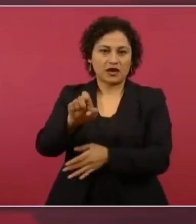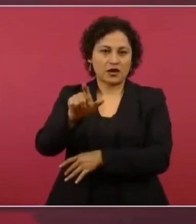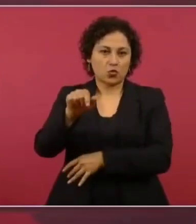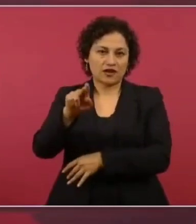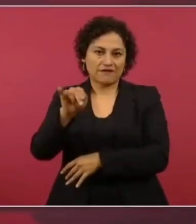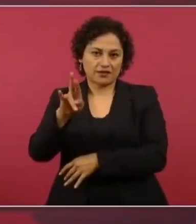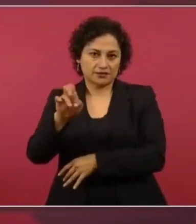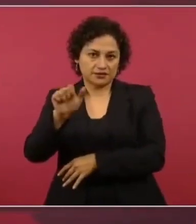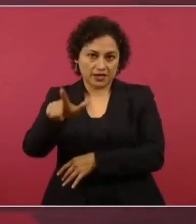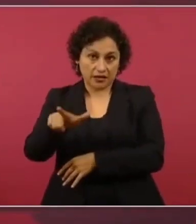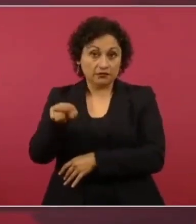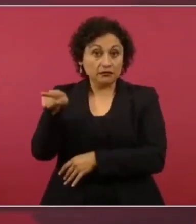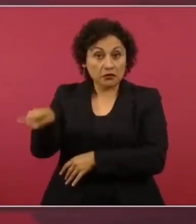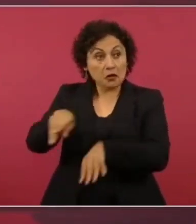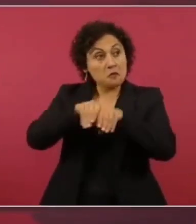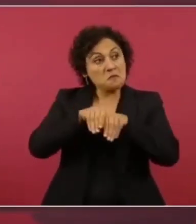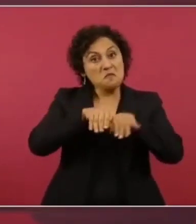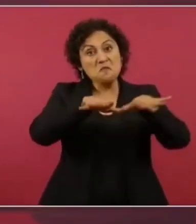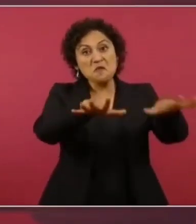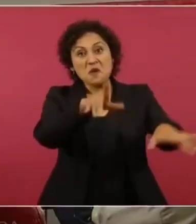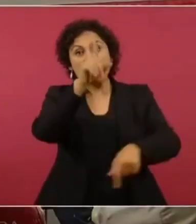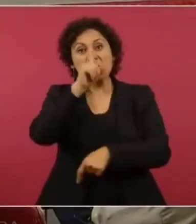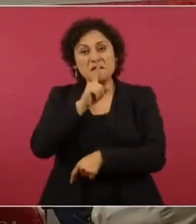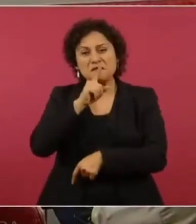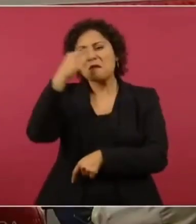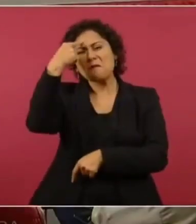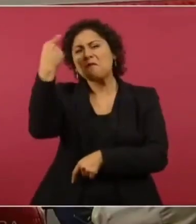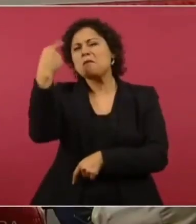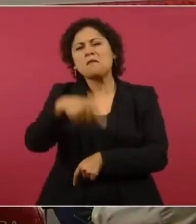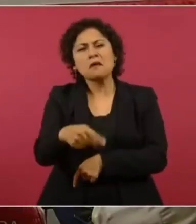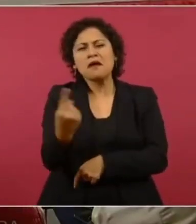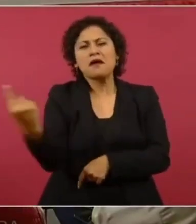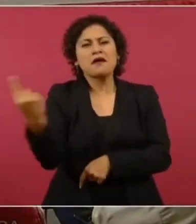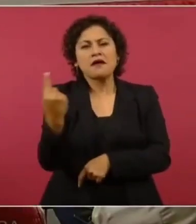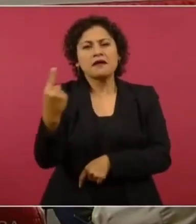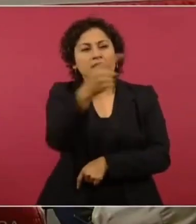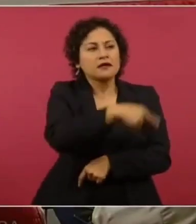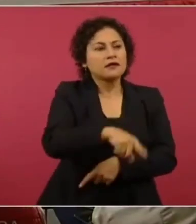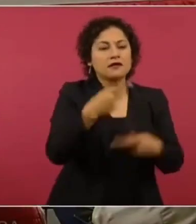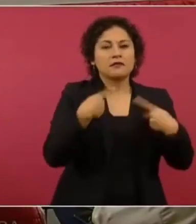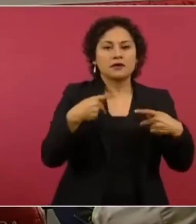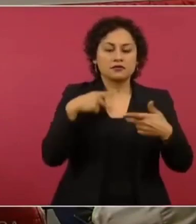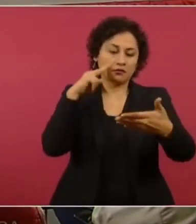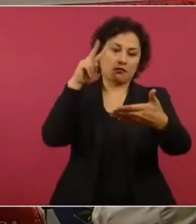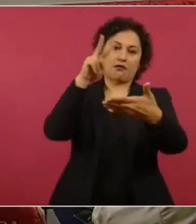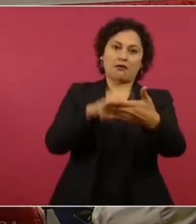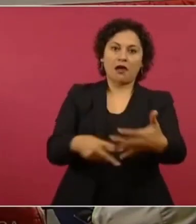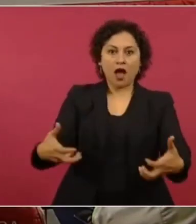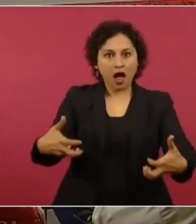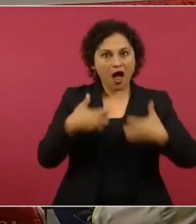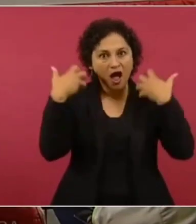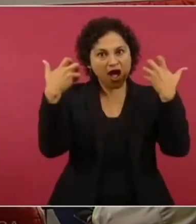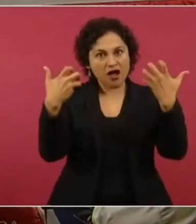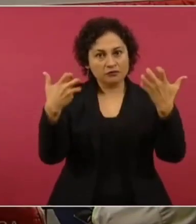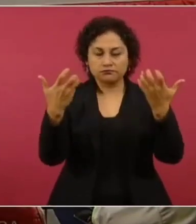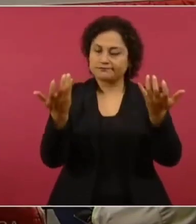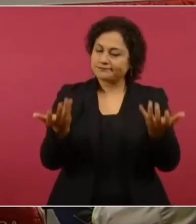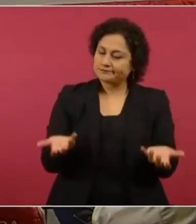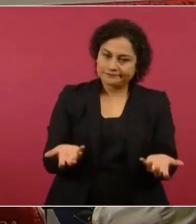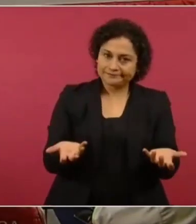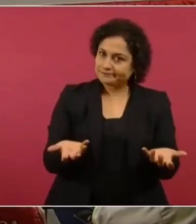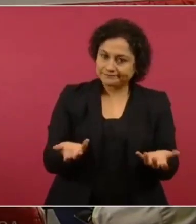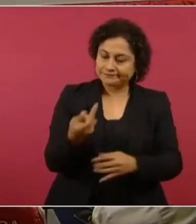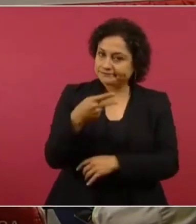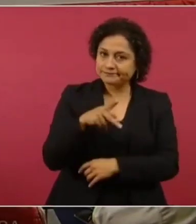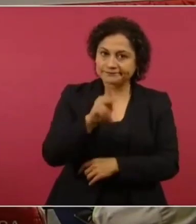notas intentan generar inquietud y enojo entre los trabajadores. Pero queremos decir,